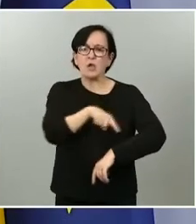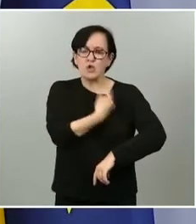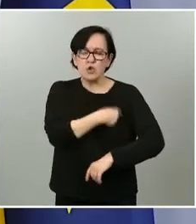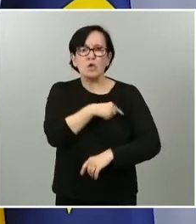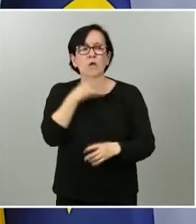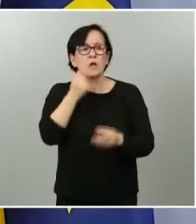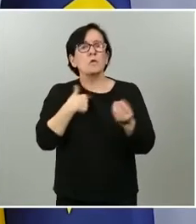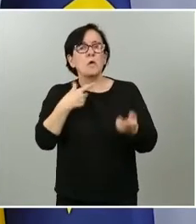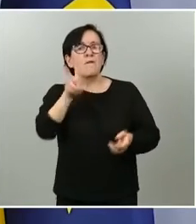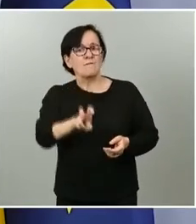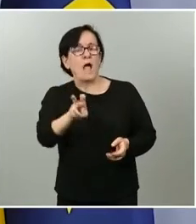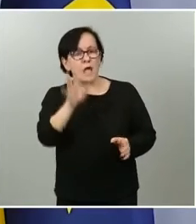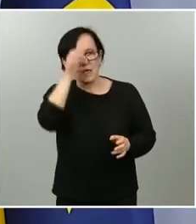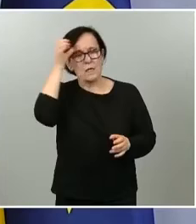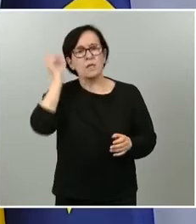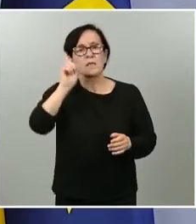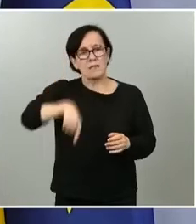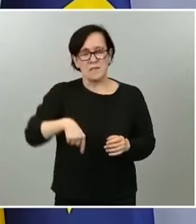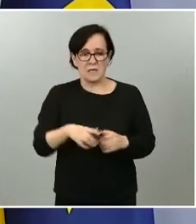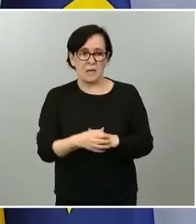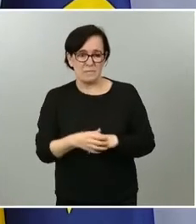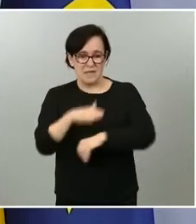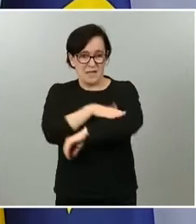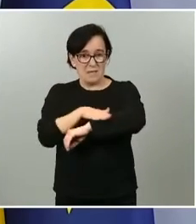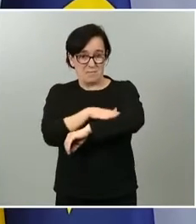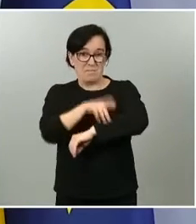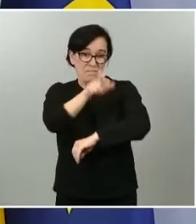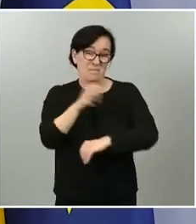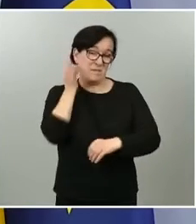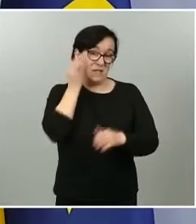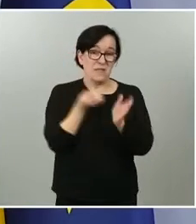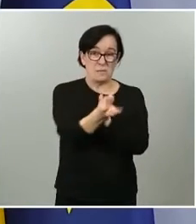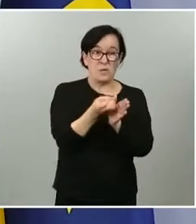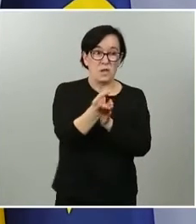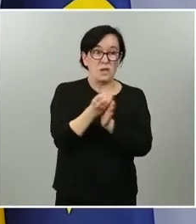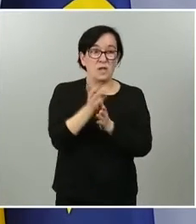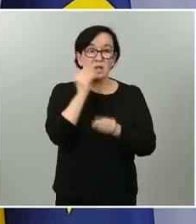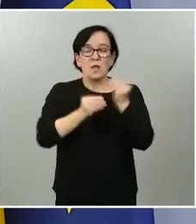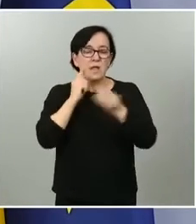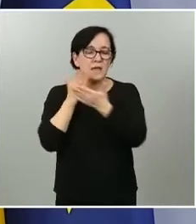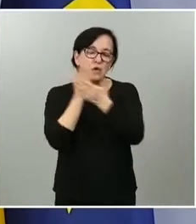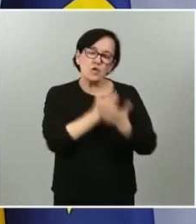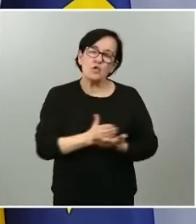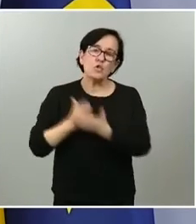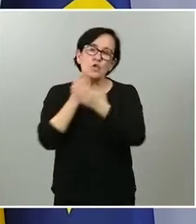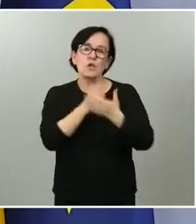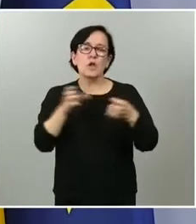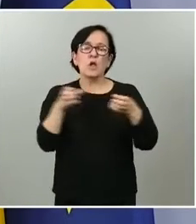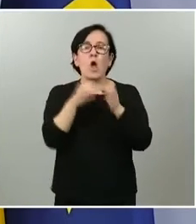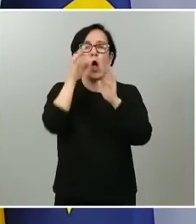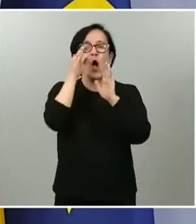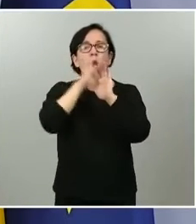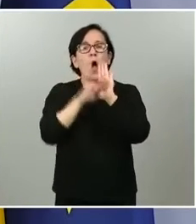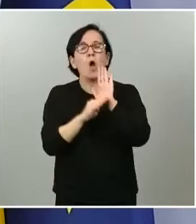utilidad y, como también ha dicho la ministra portavoz, esta hacienda ministra portavoz estamos estudiando en un conjunto de órdenes para asegurarnos en qué